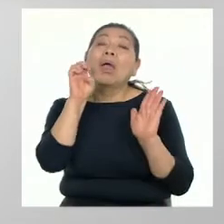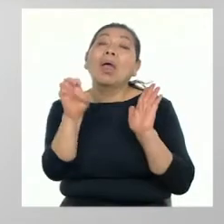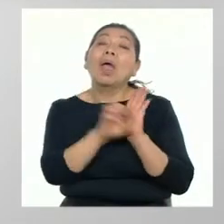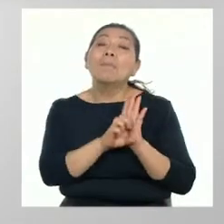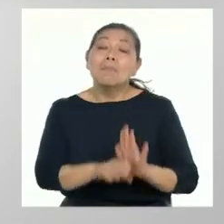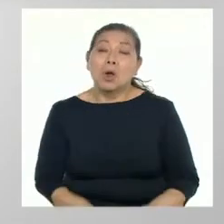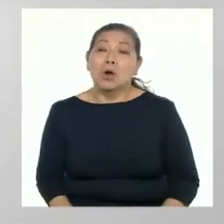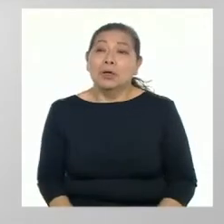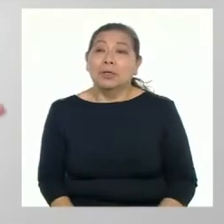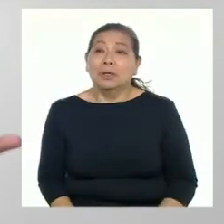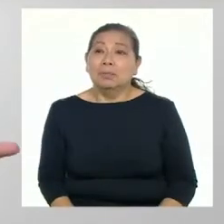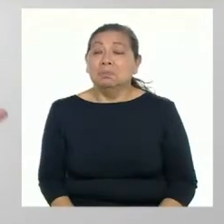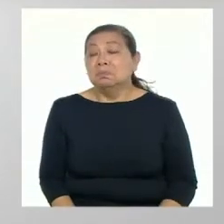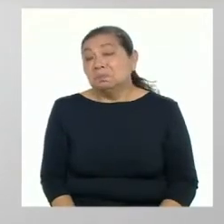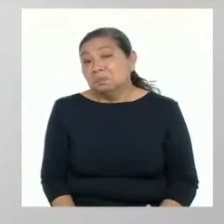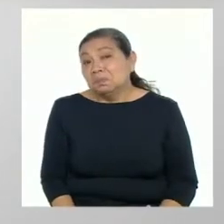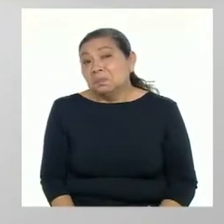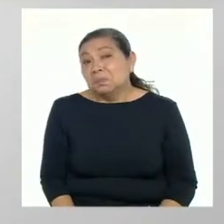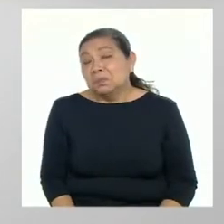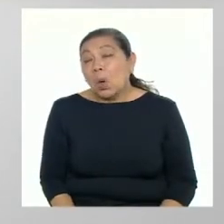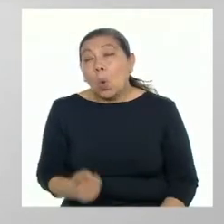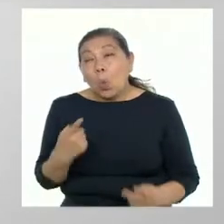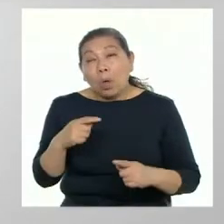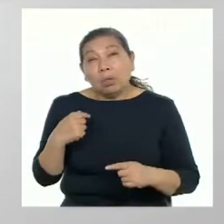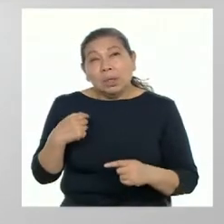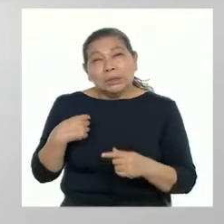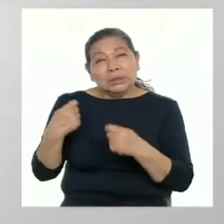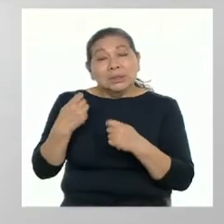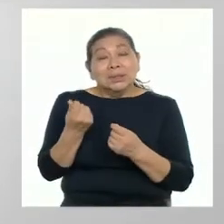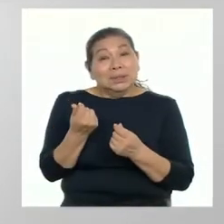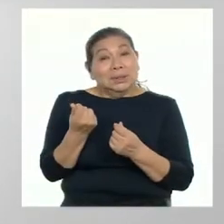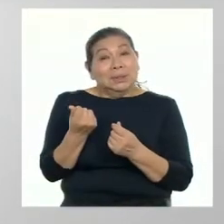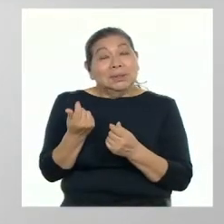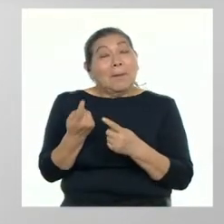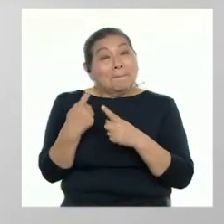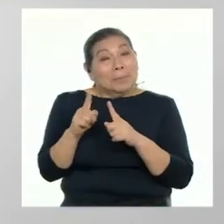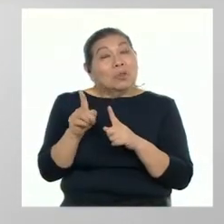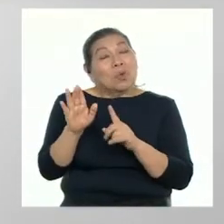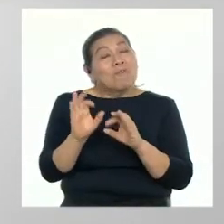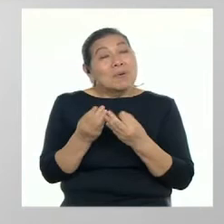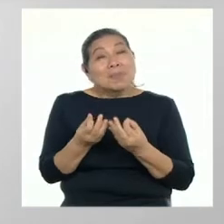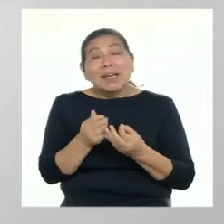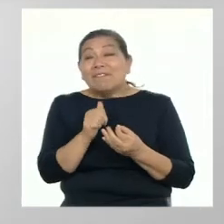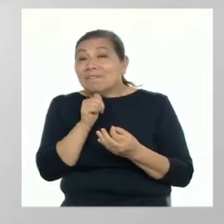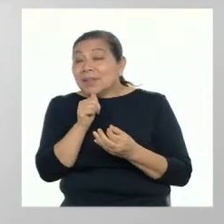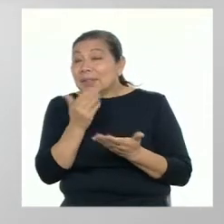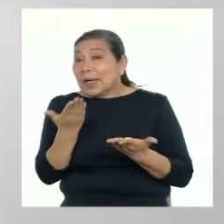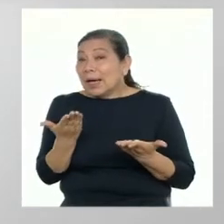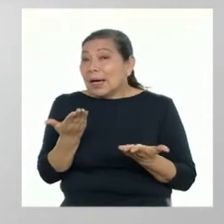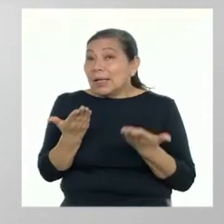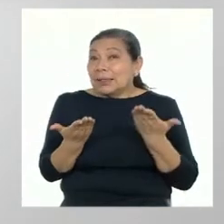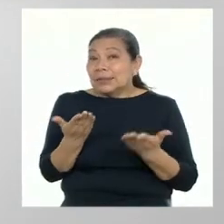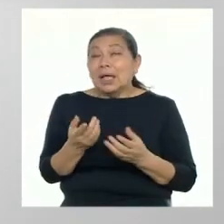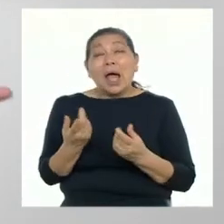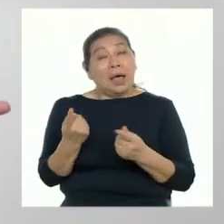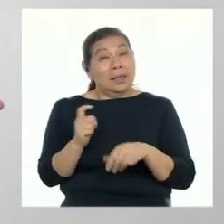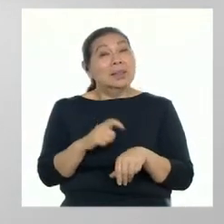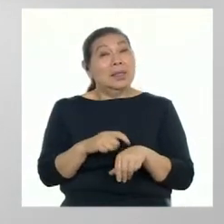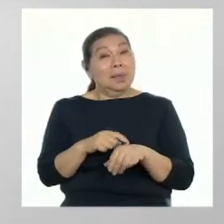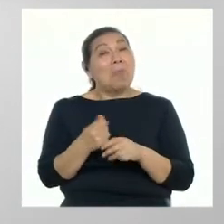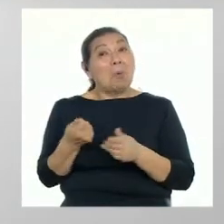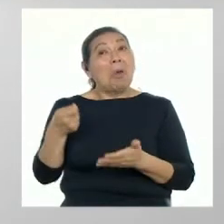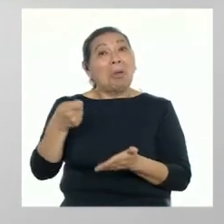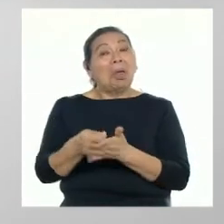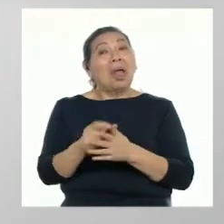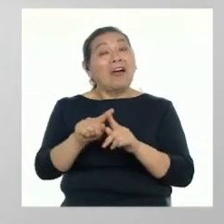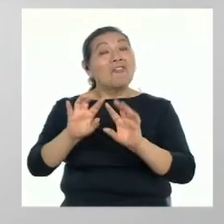ejemplo. Digamos que una amenaza es la economía irregular de tu familia, ya que hay épocas de buenos